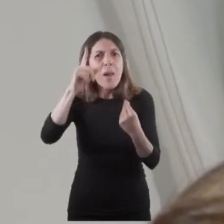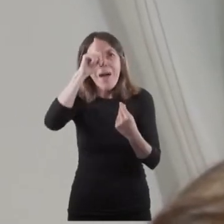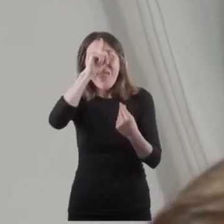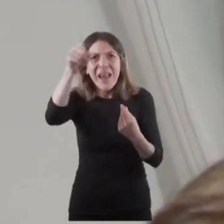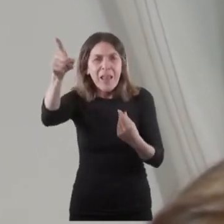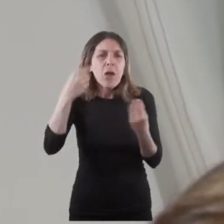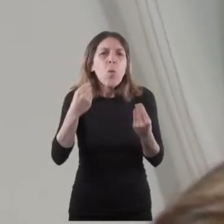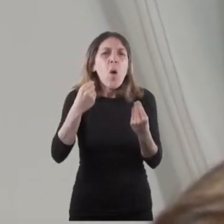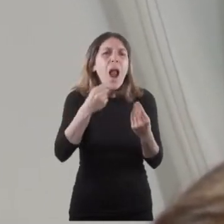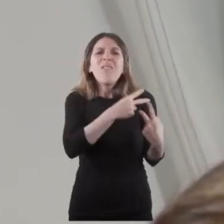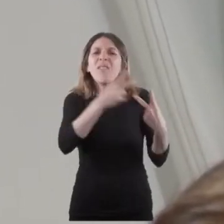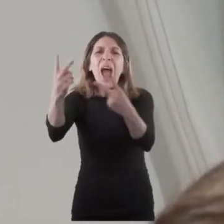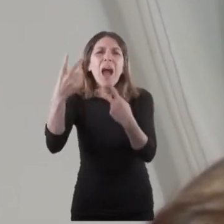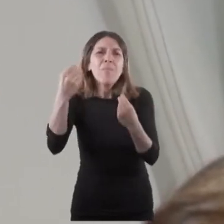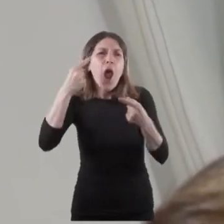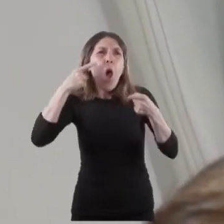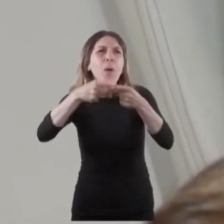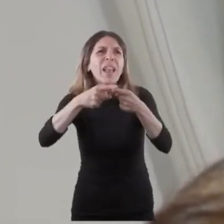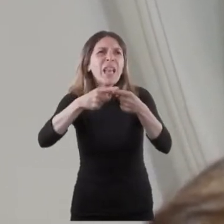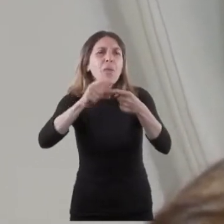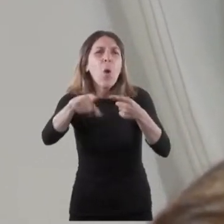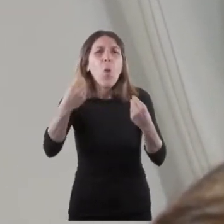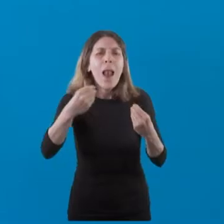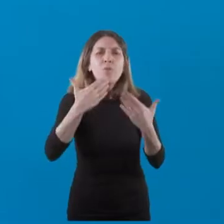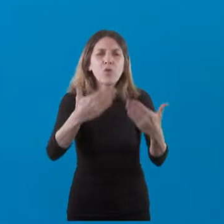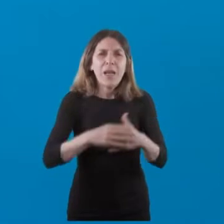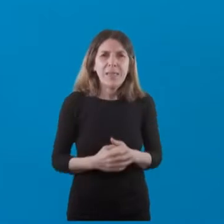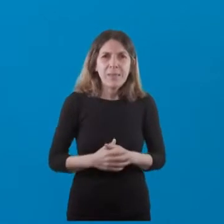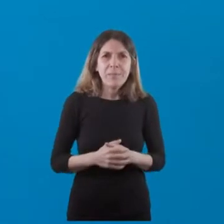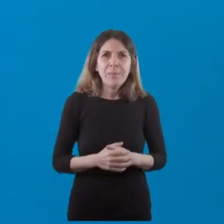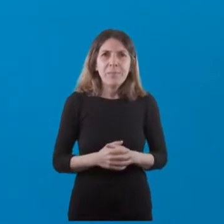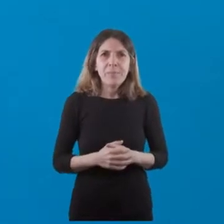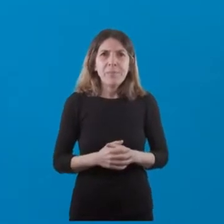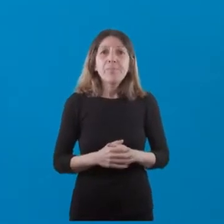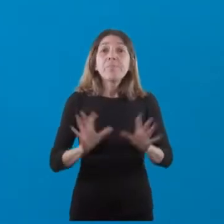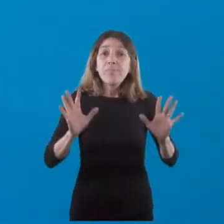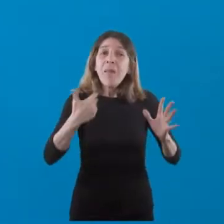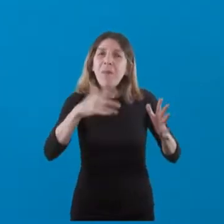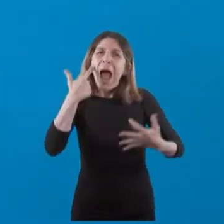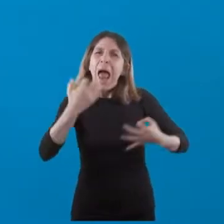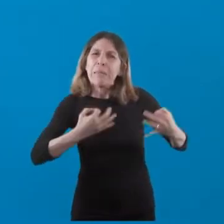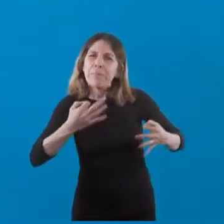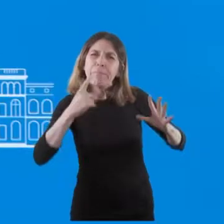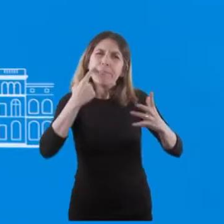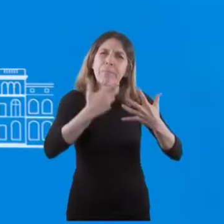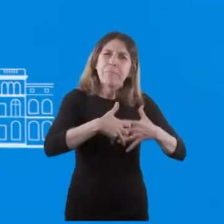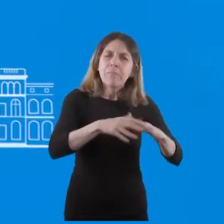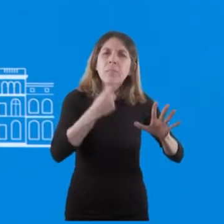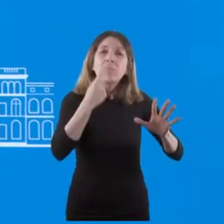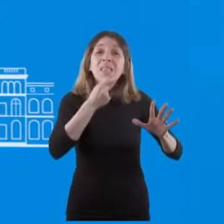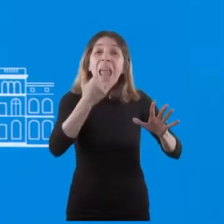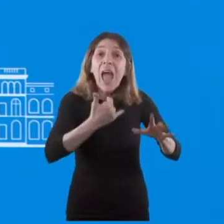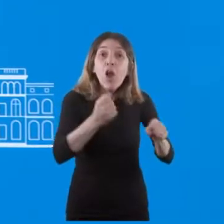temario, cuáles serían los objetivos de esa posible gira. Muchas gracias. Está en estudio pero no está confirmado, si llega a haber alguna